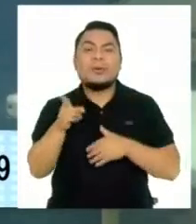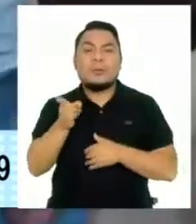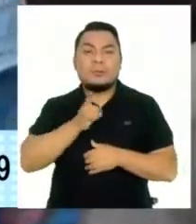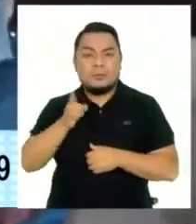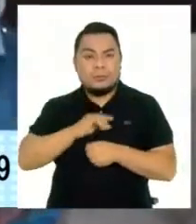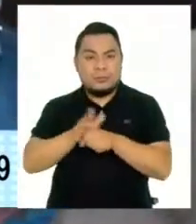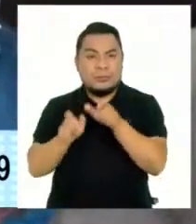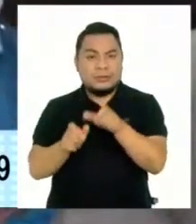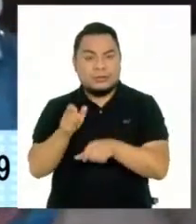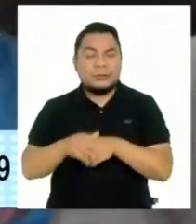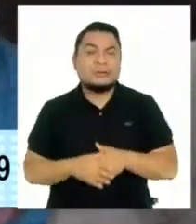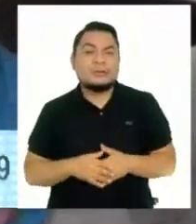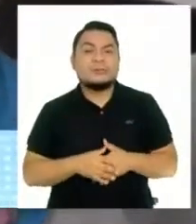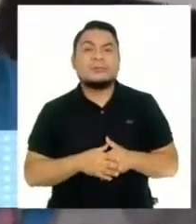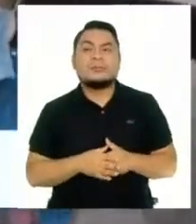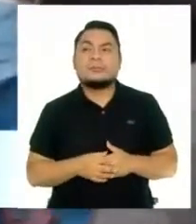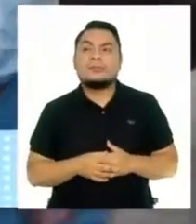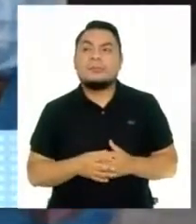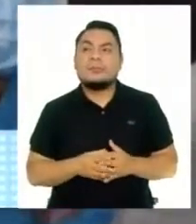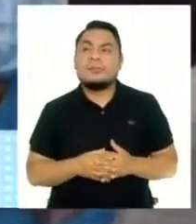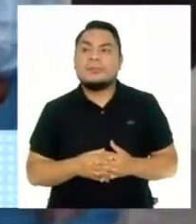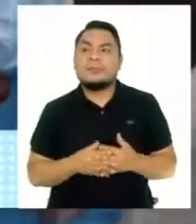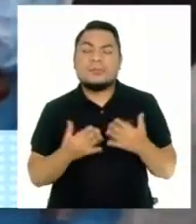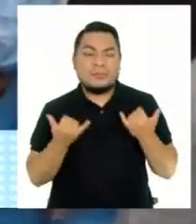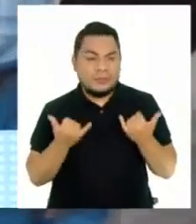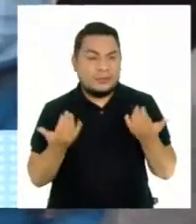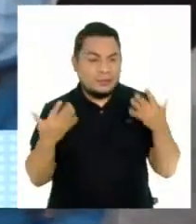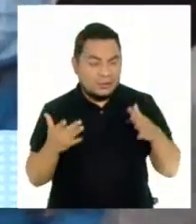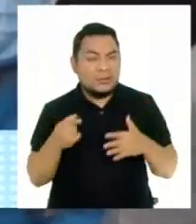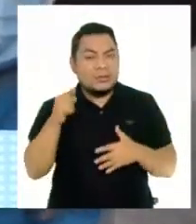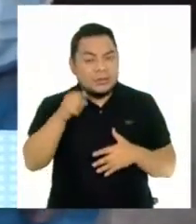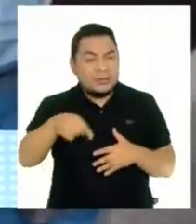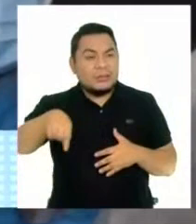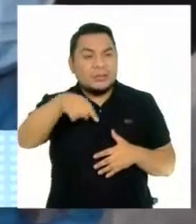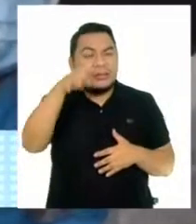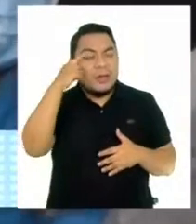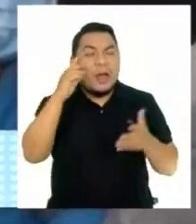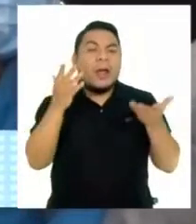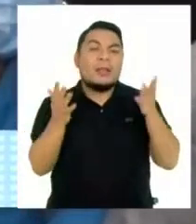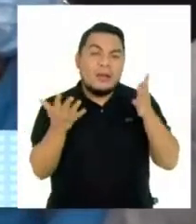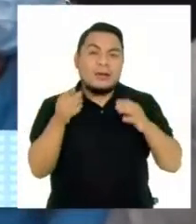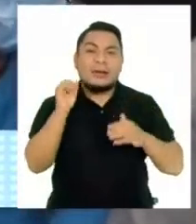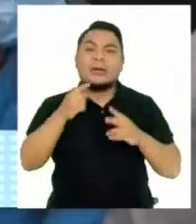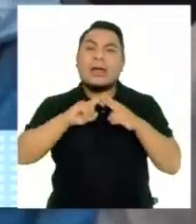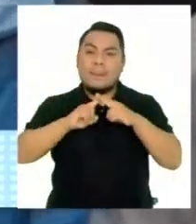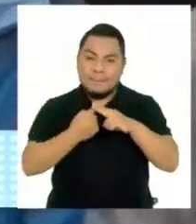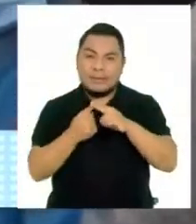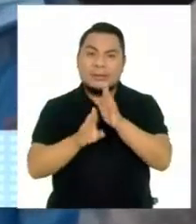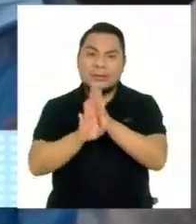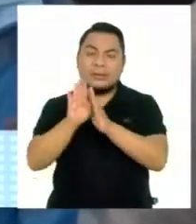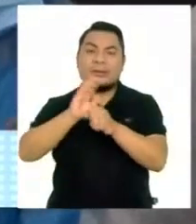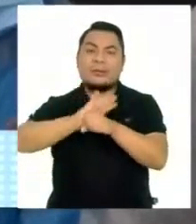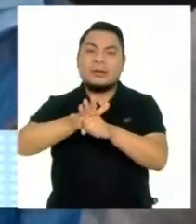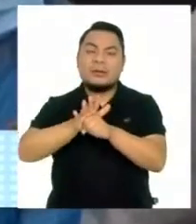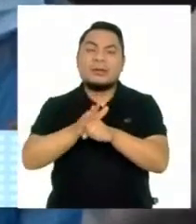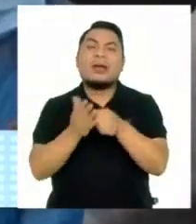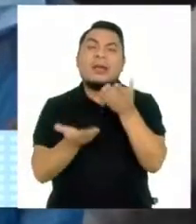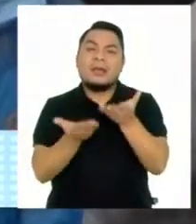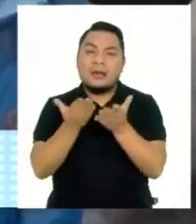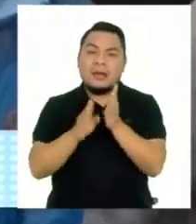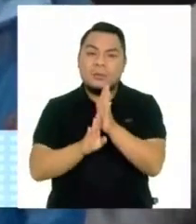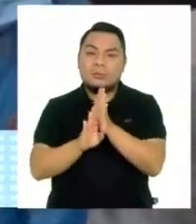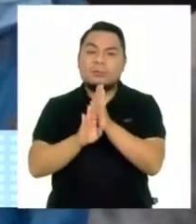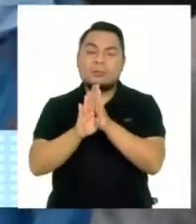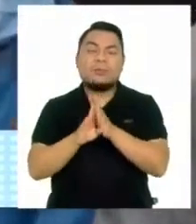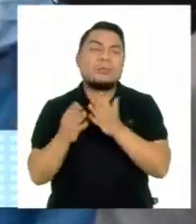contagios. Así como el ministro ha dicho que tenemos unos indicios de que posiblemente estemos empezando la tercera hora, es posible